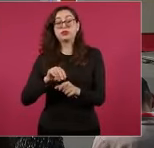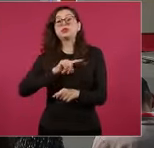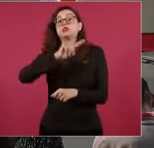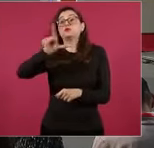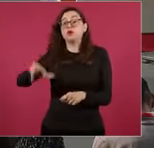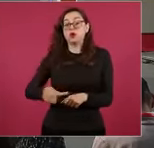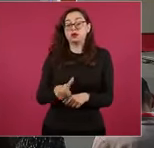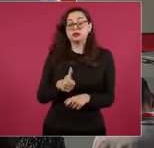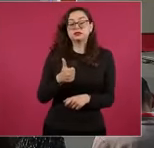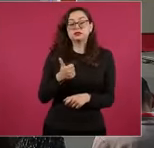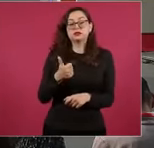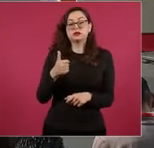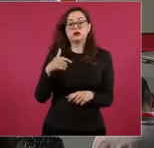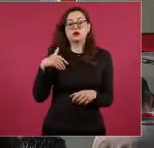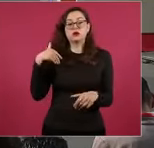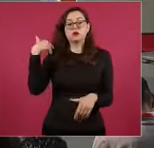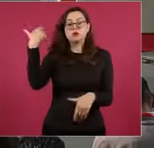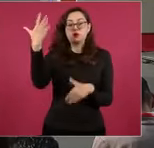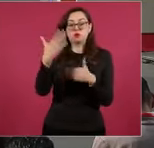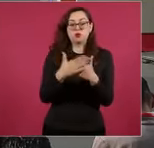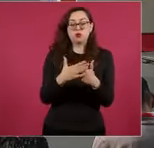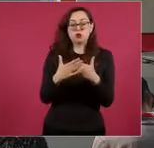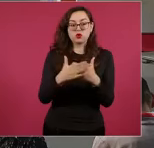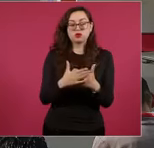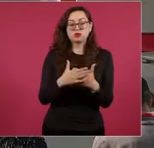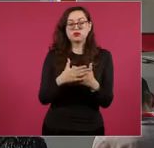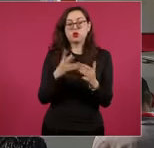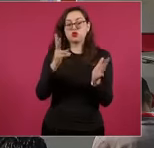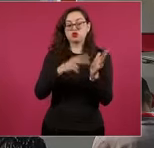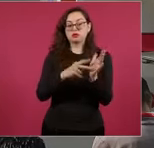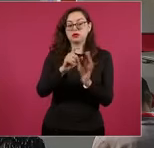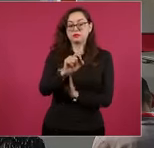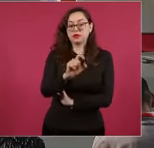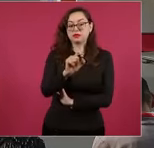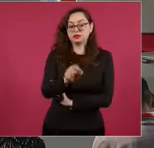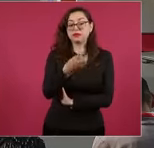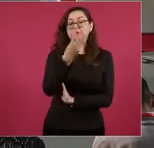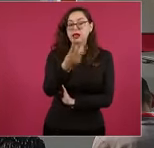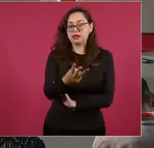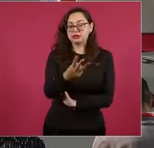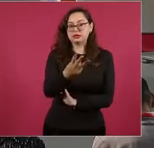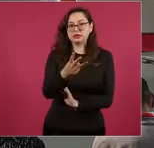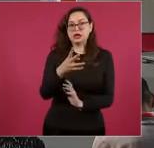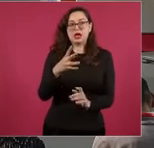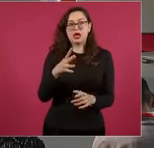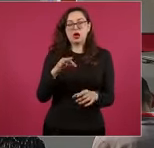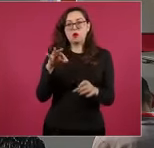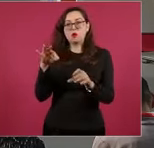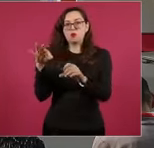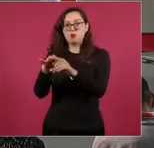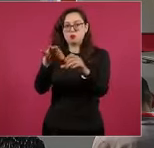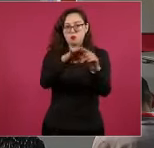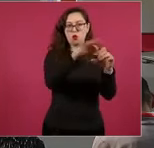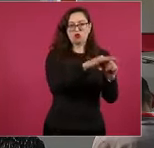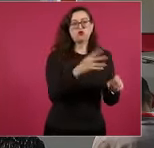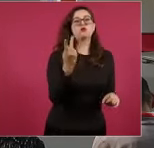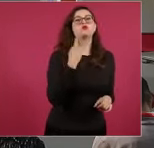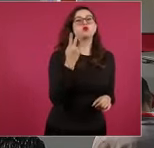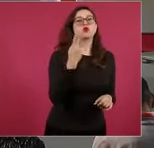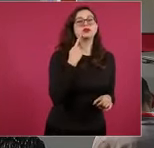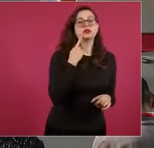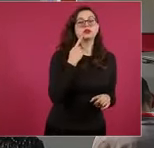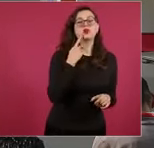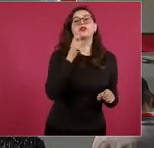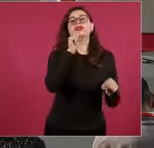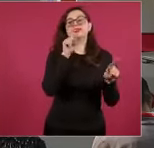votarse en la elección intermedia de 2023. Entonces, va a ser en dos etapas, la primera el